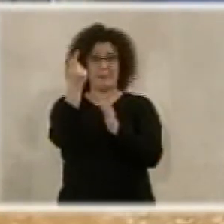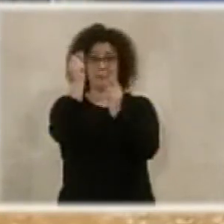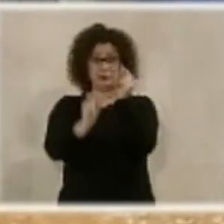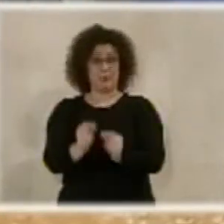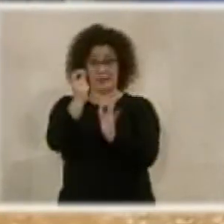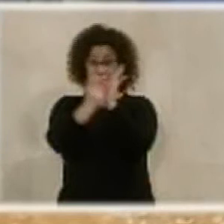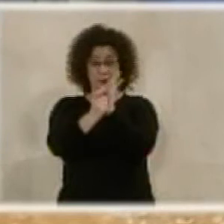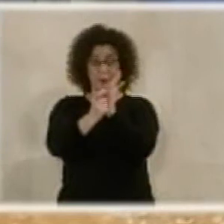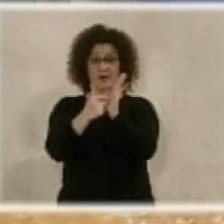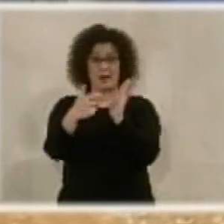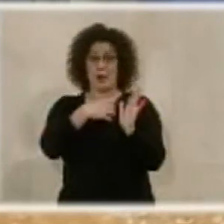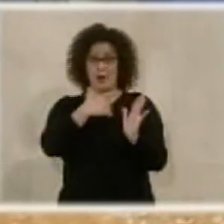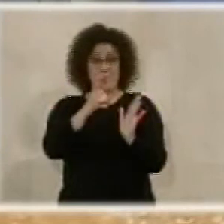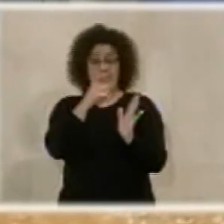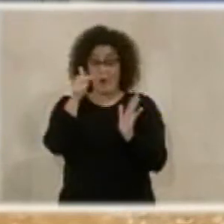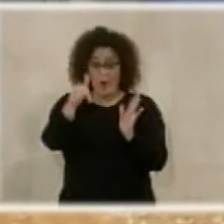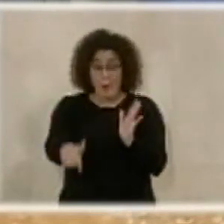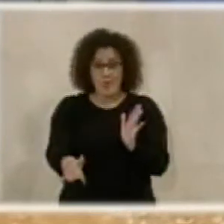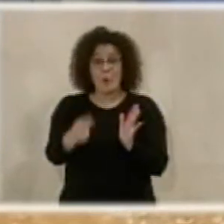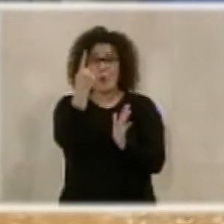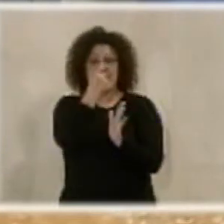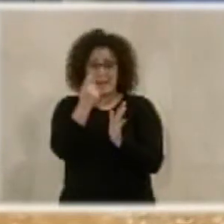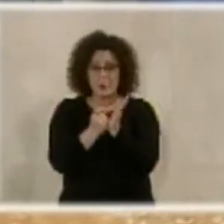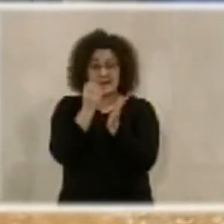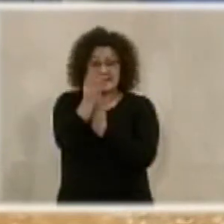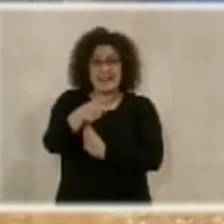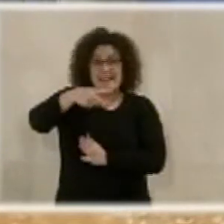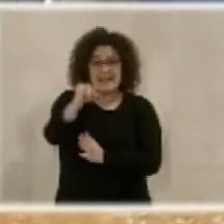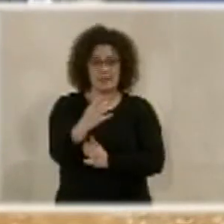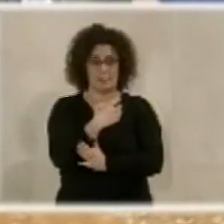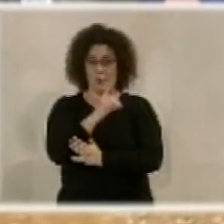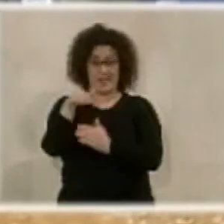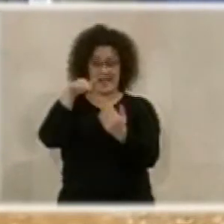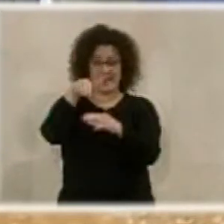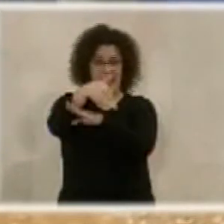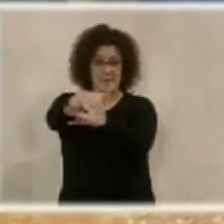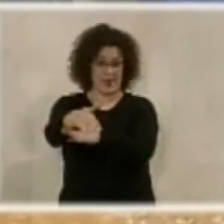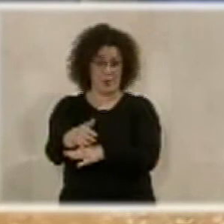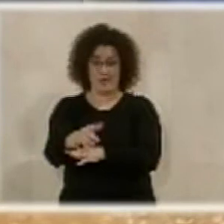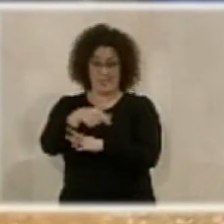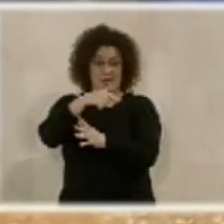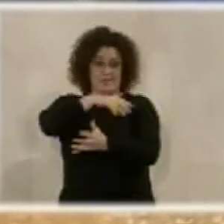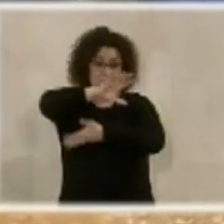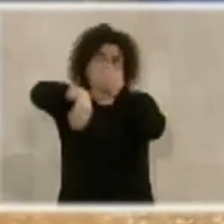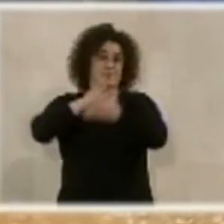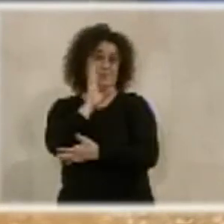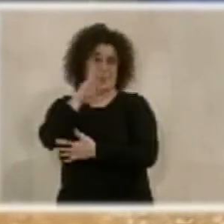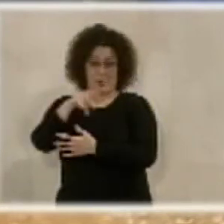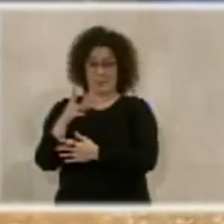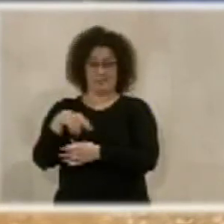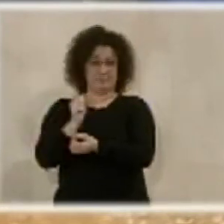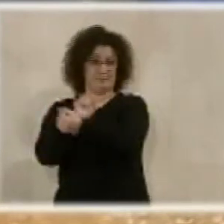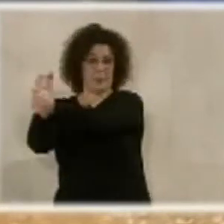porque ahora mismo, hoy, no se puede invertir ni un solo euro de dinero público en esos caminos a riesgo de que nos lleven a declarar a un juzgado,